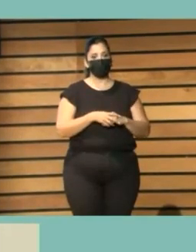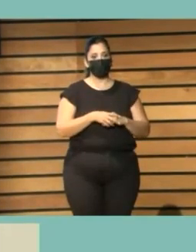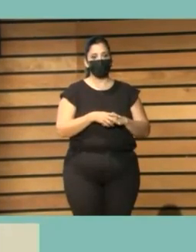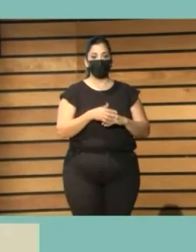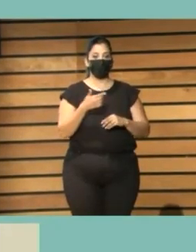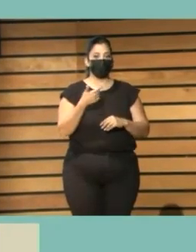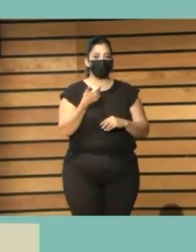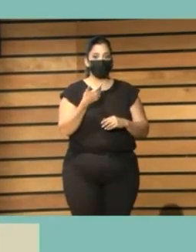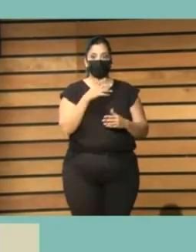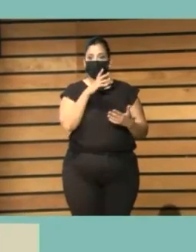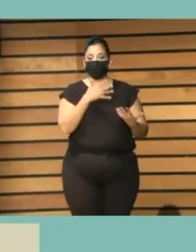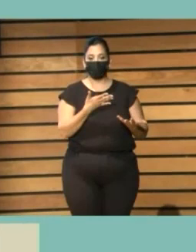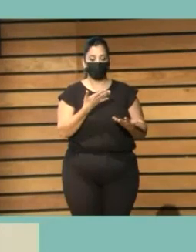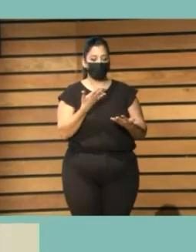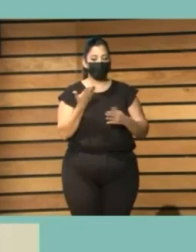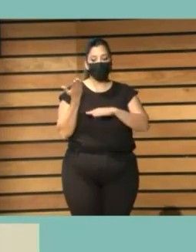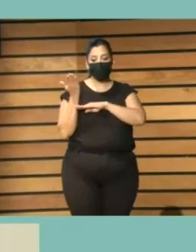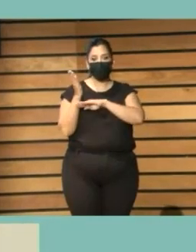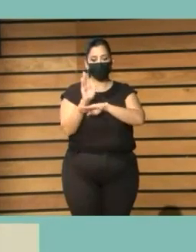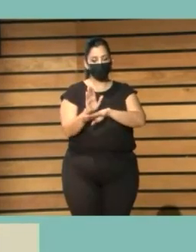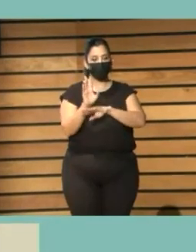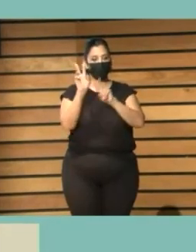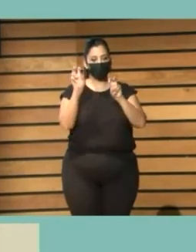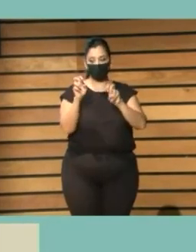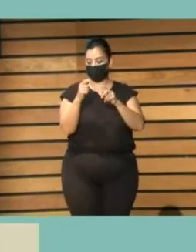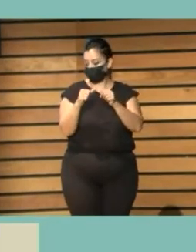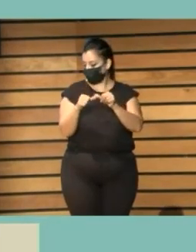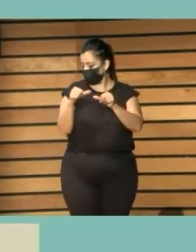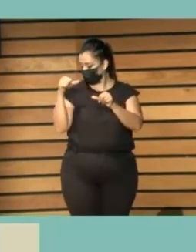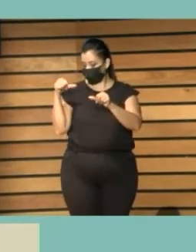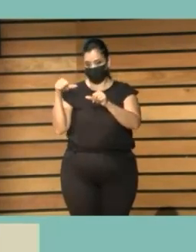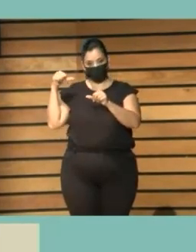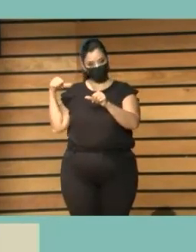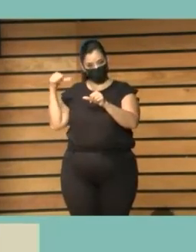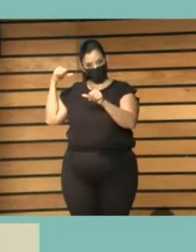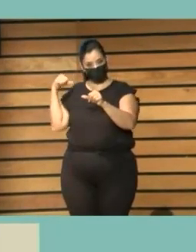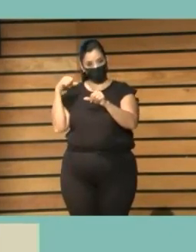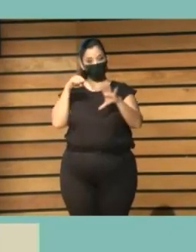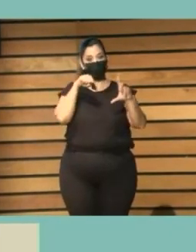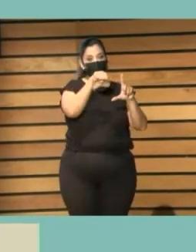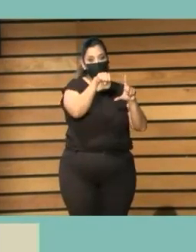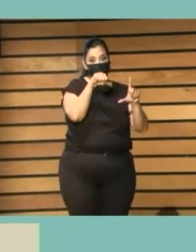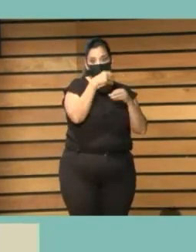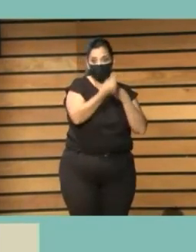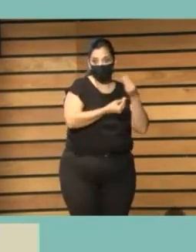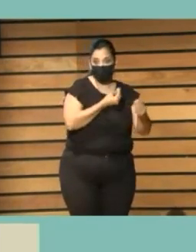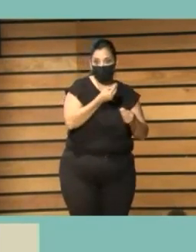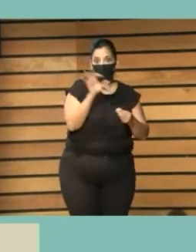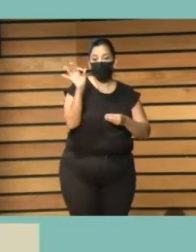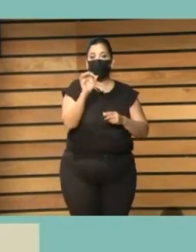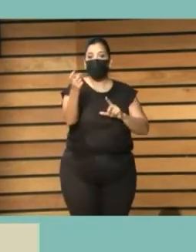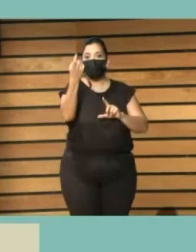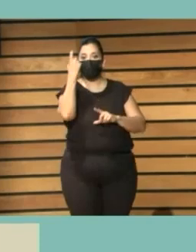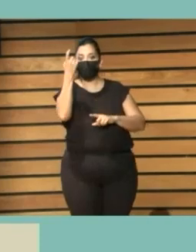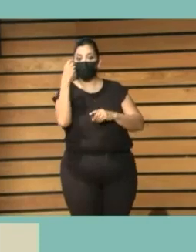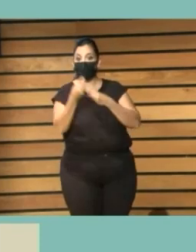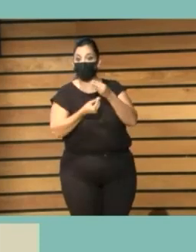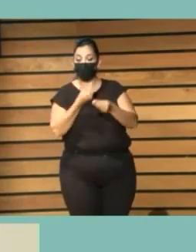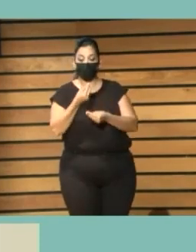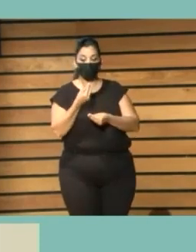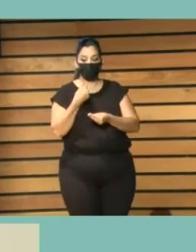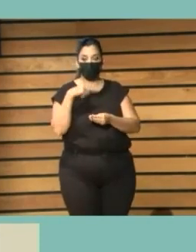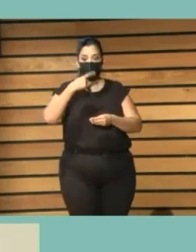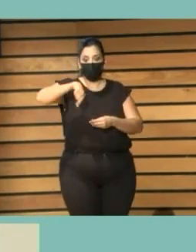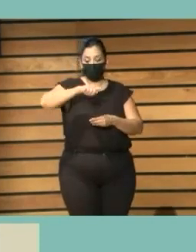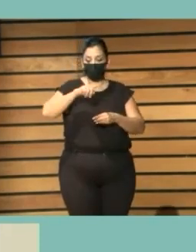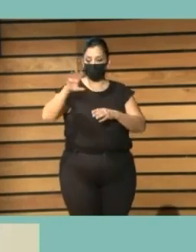como ejemplo lo que hicieron los booktubers o lo que hicieron los docentes, porque son